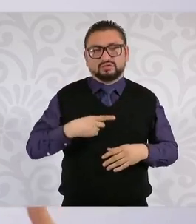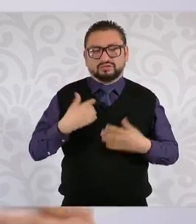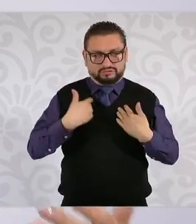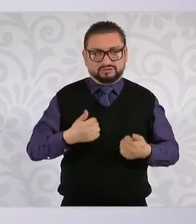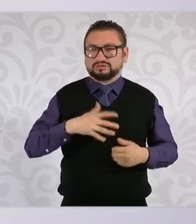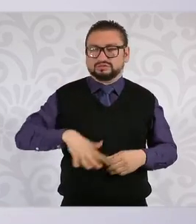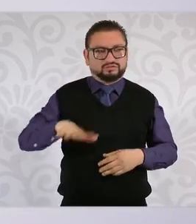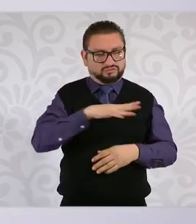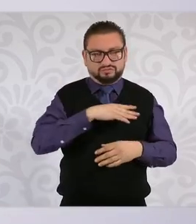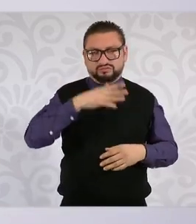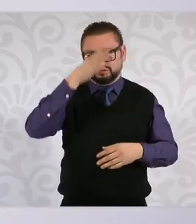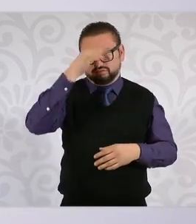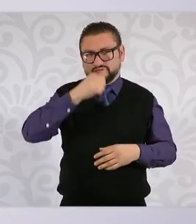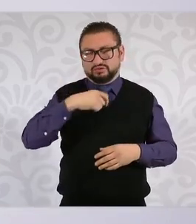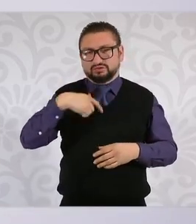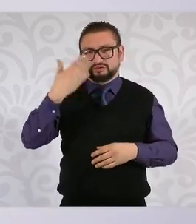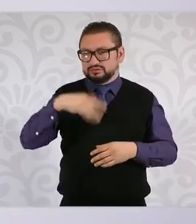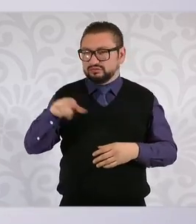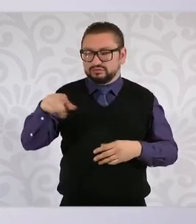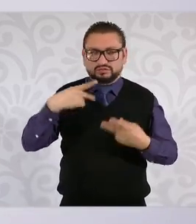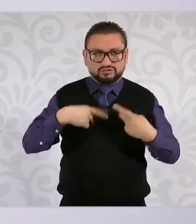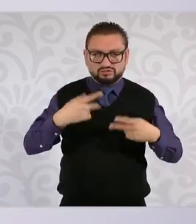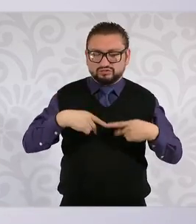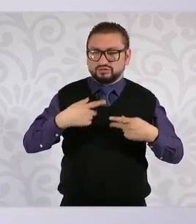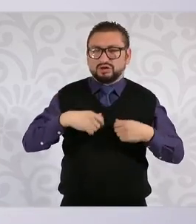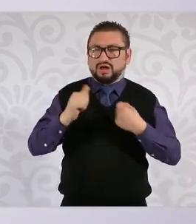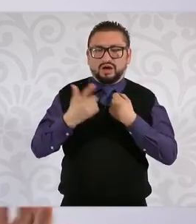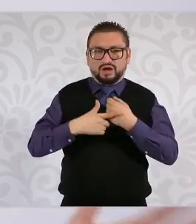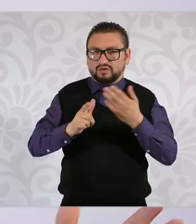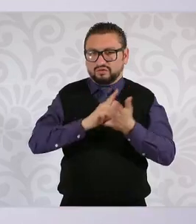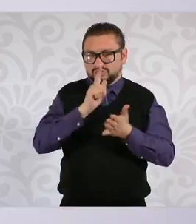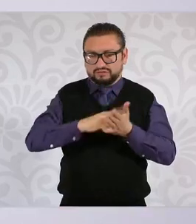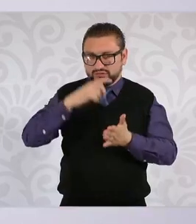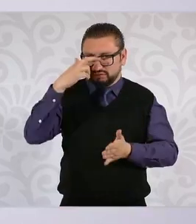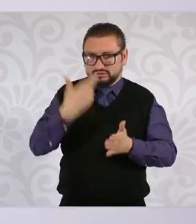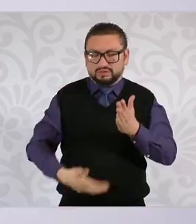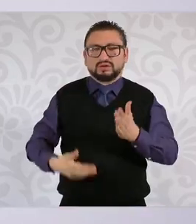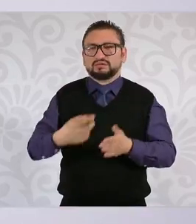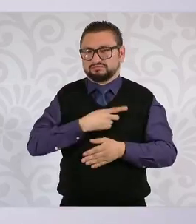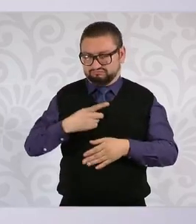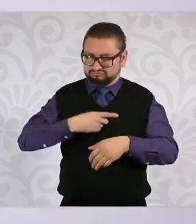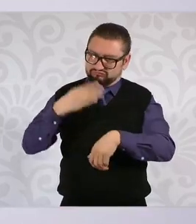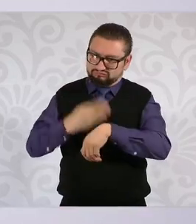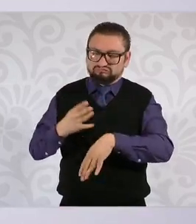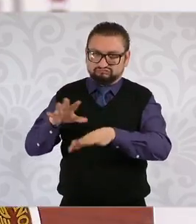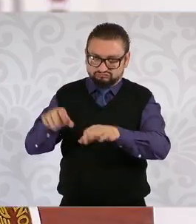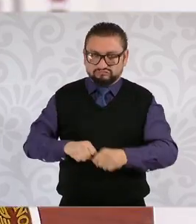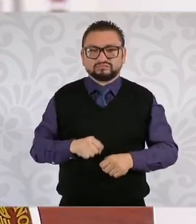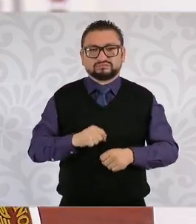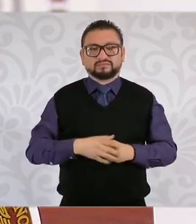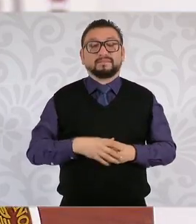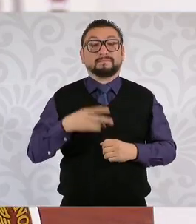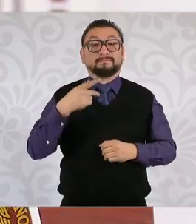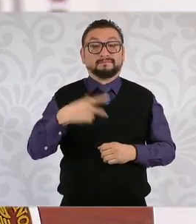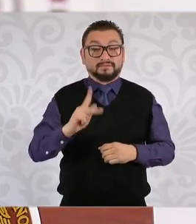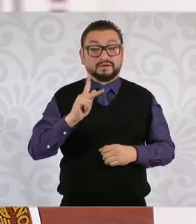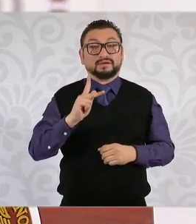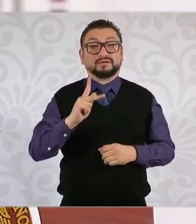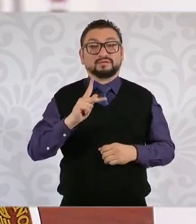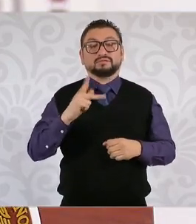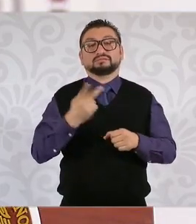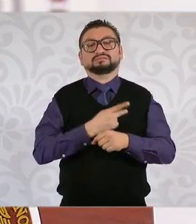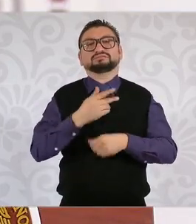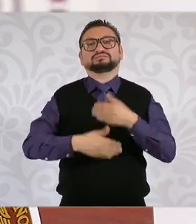quien delinque debe de haber cero impunidad. Pero veamos qué